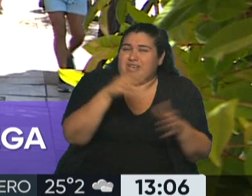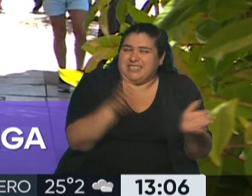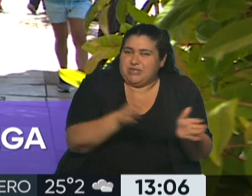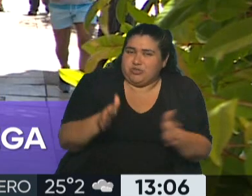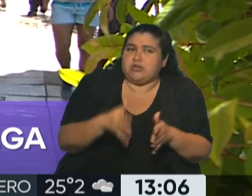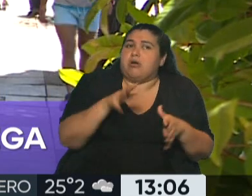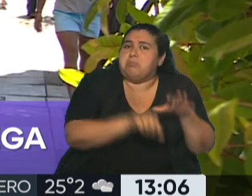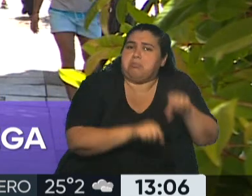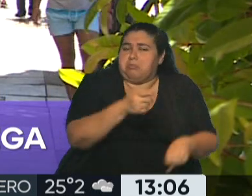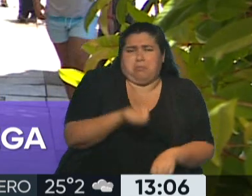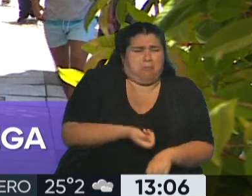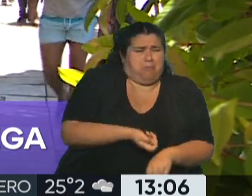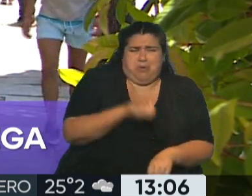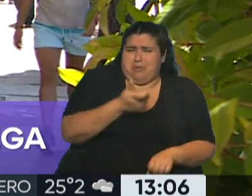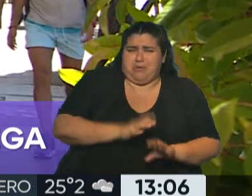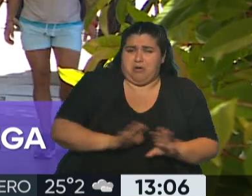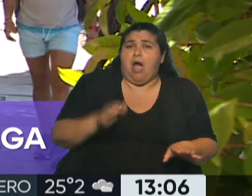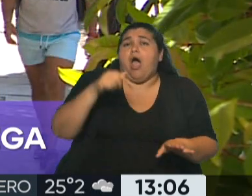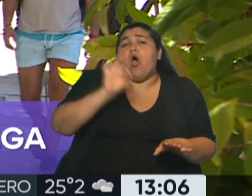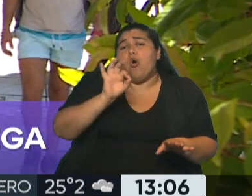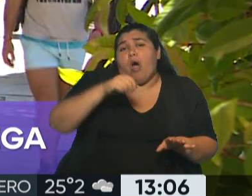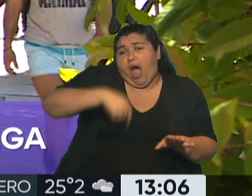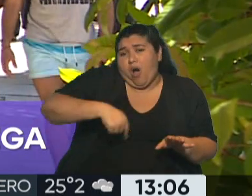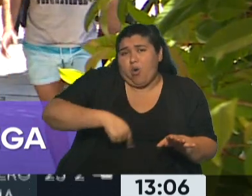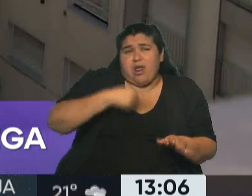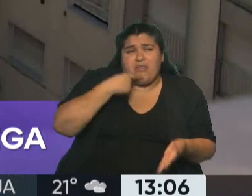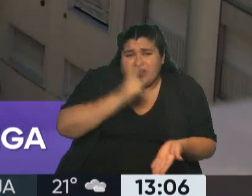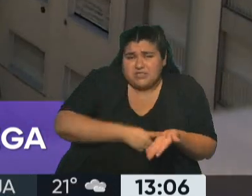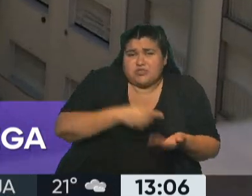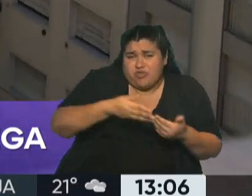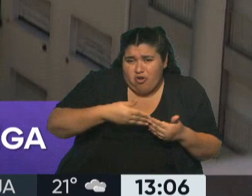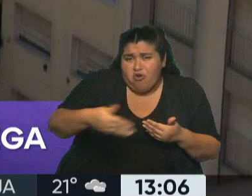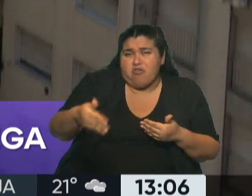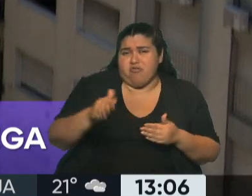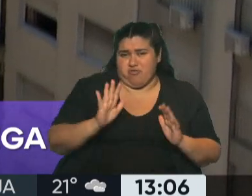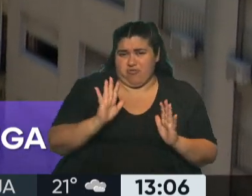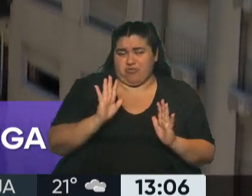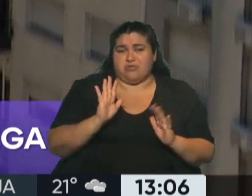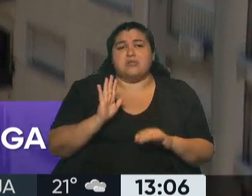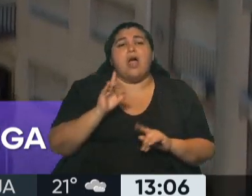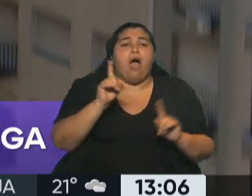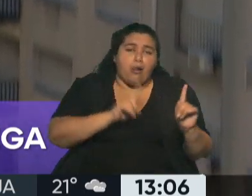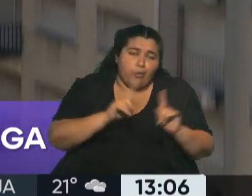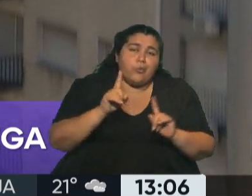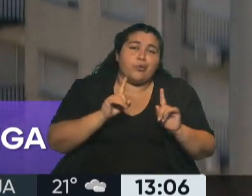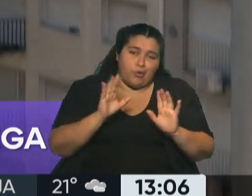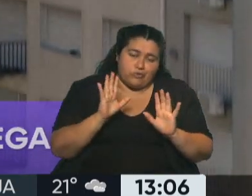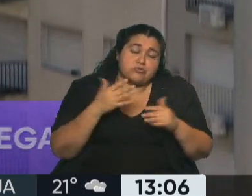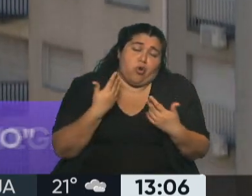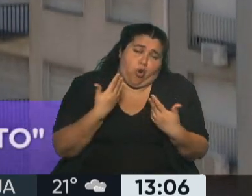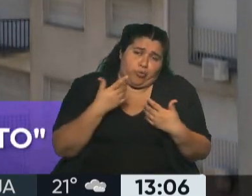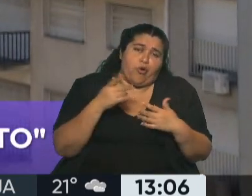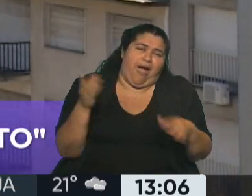alrededores de la ciudad, la gente recién está tomando la decisión de tomar las vacaciones en estos días. Hay algunos que, por supuesto, ya han